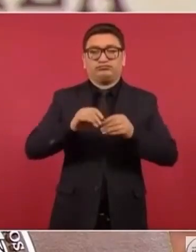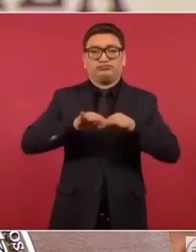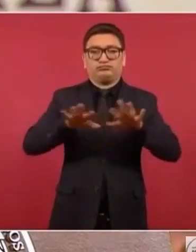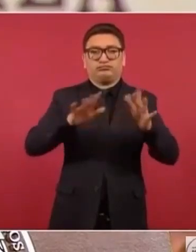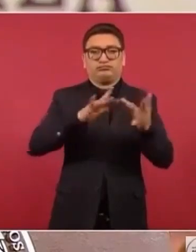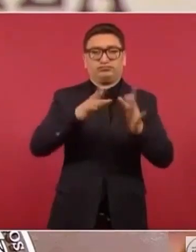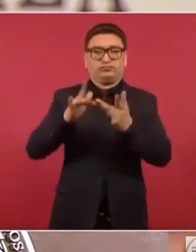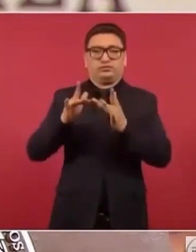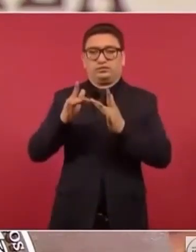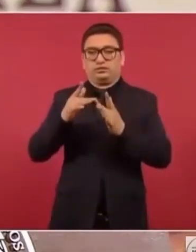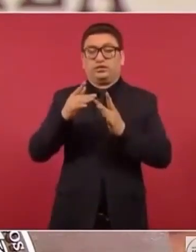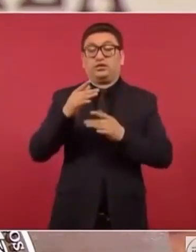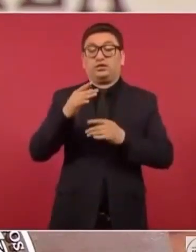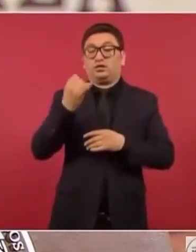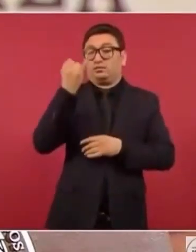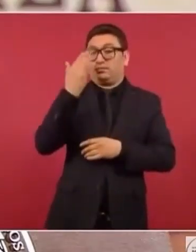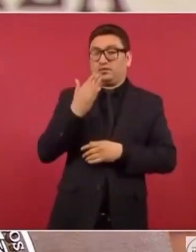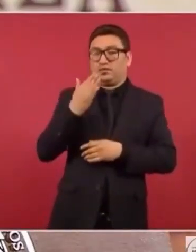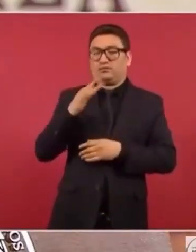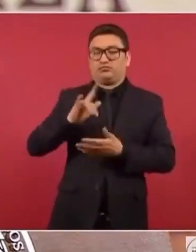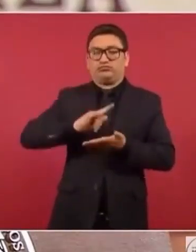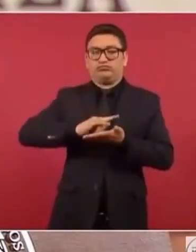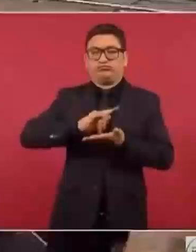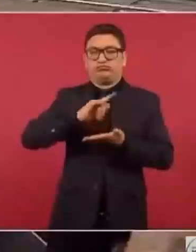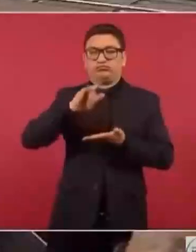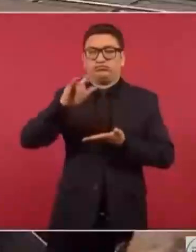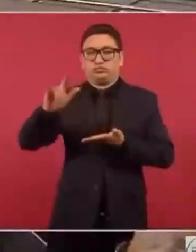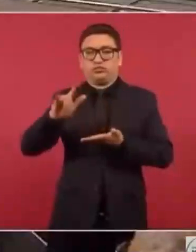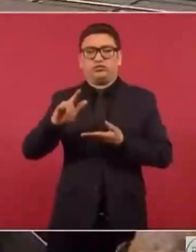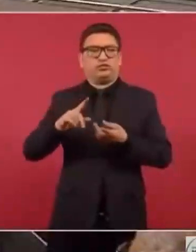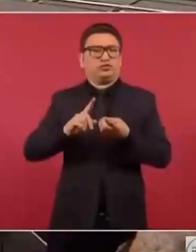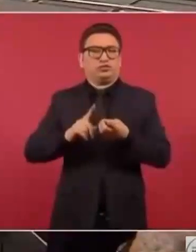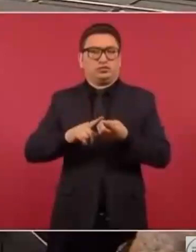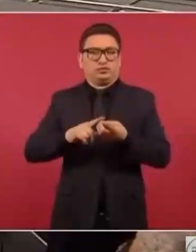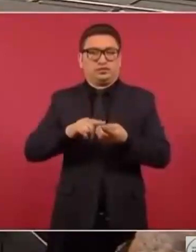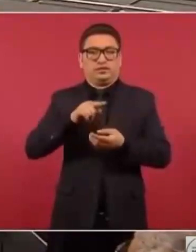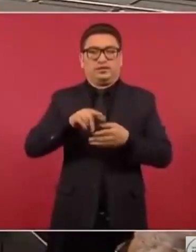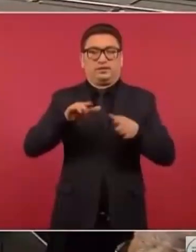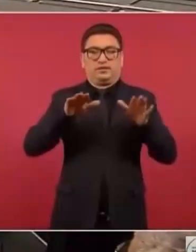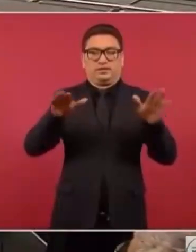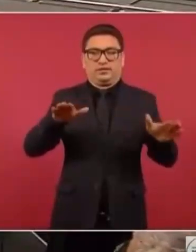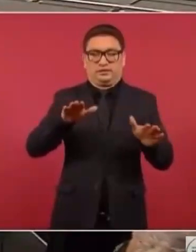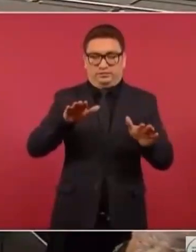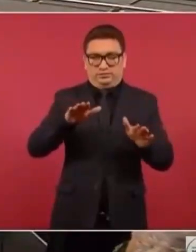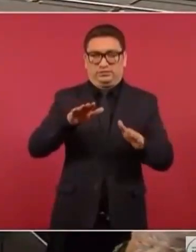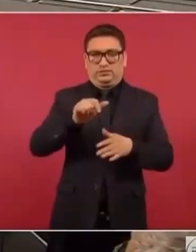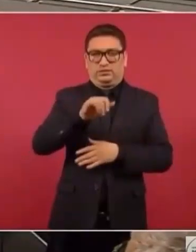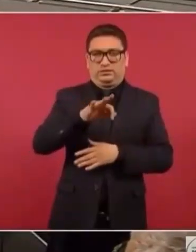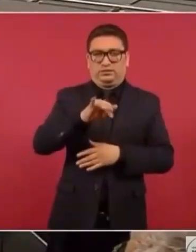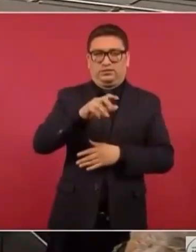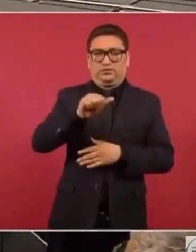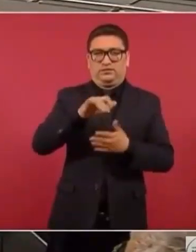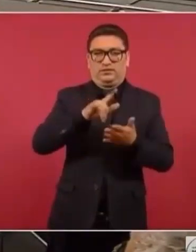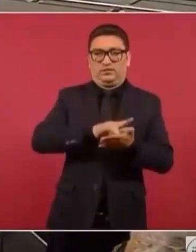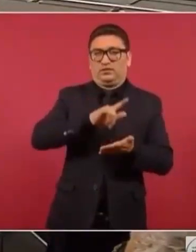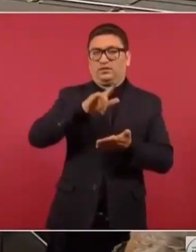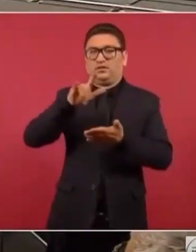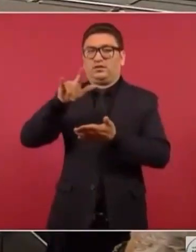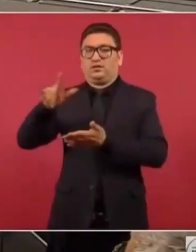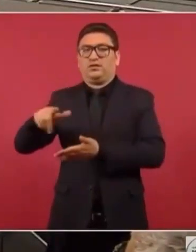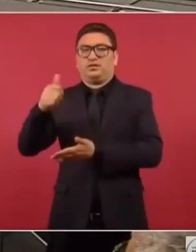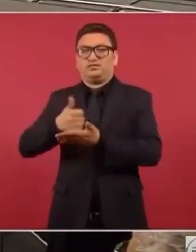sociales la imagen de un vuelo que partió del Aeropuerto Internacional Felipe Ángeles al Aeropuerto Internacional de la Ciudad de México.